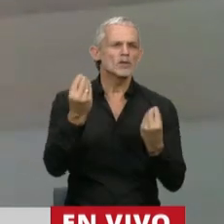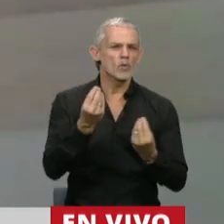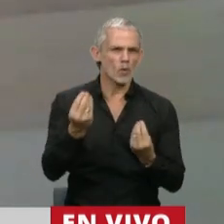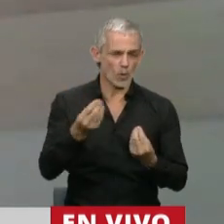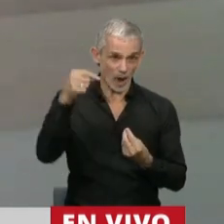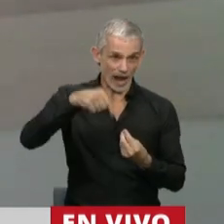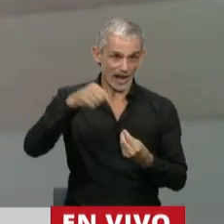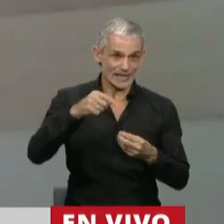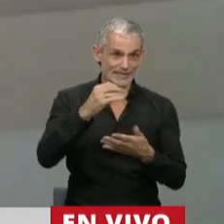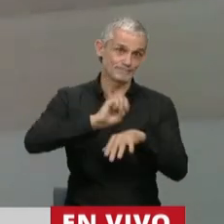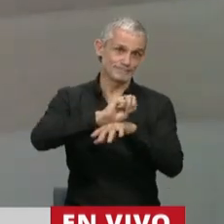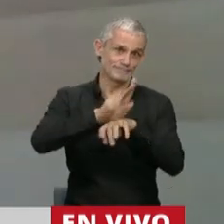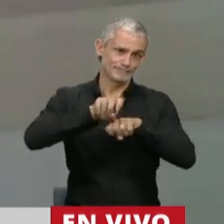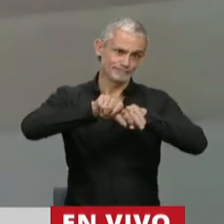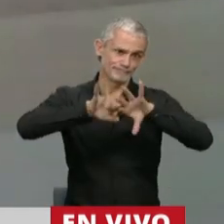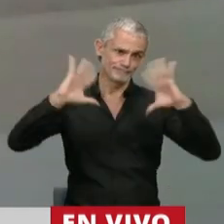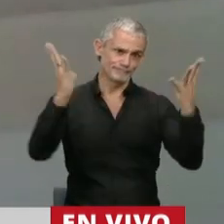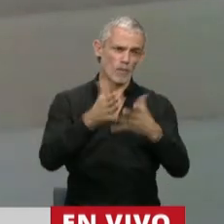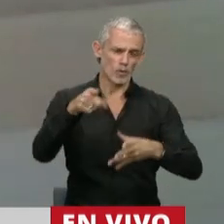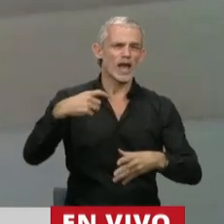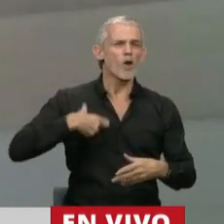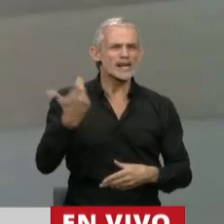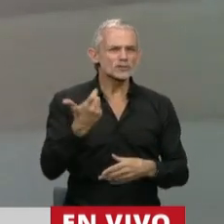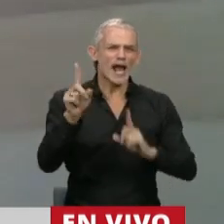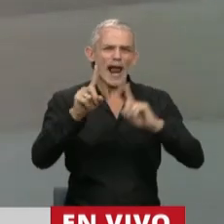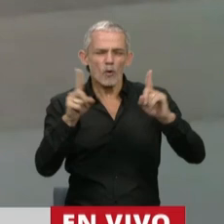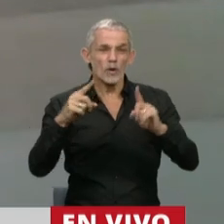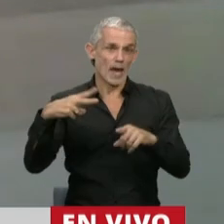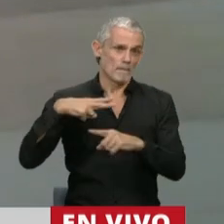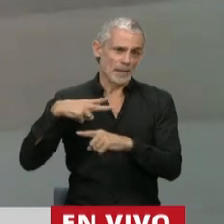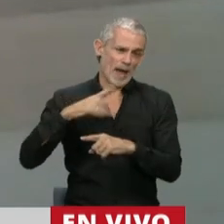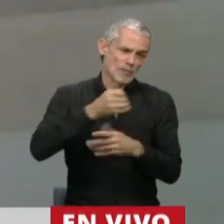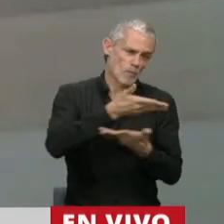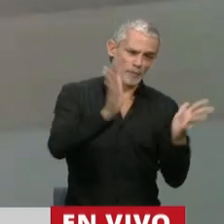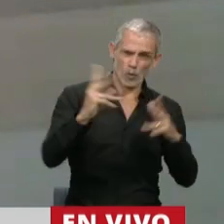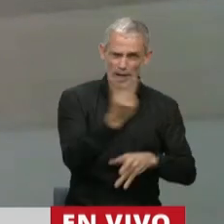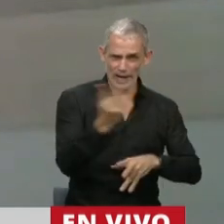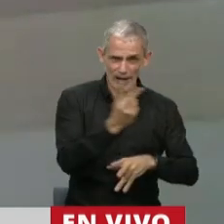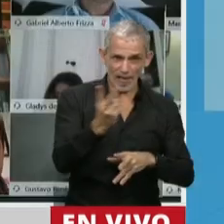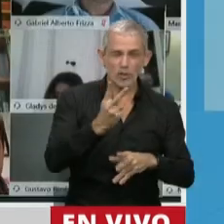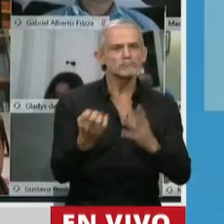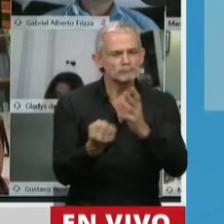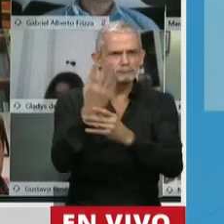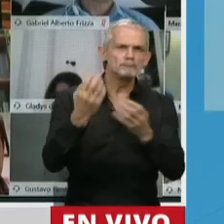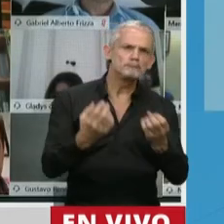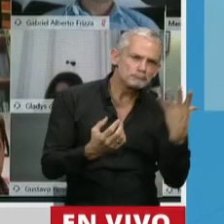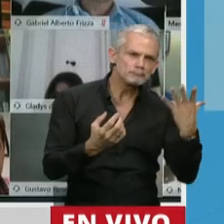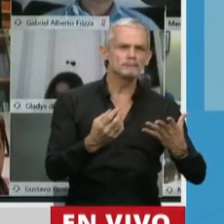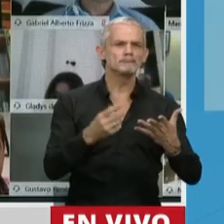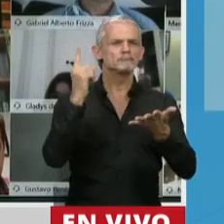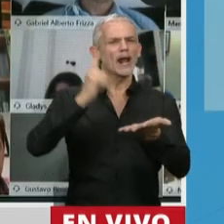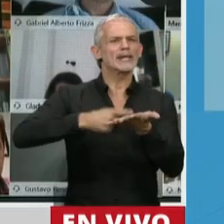marco de esta pandemia mundial, algunas obras sociales, tanto privadas como públicas, dictaron distintas